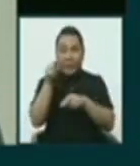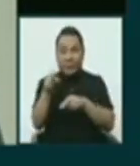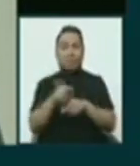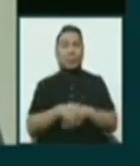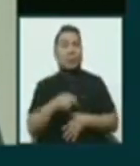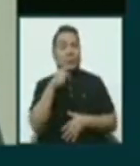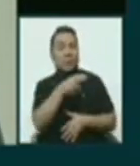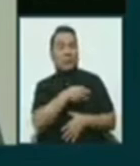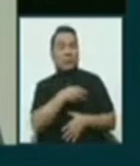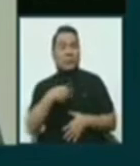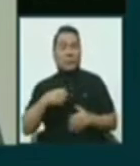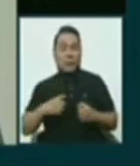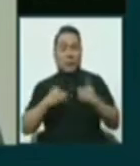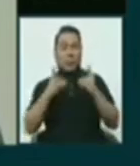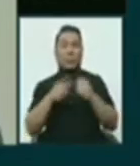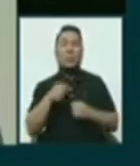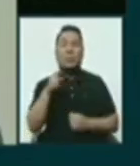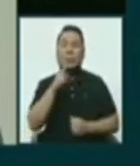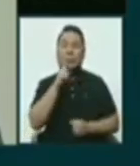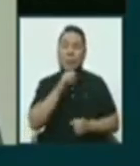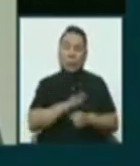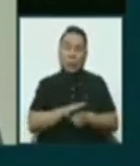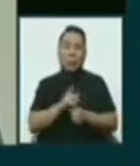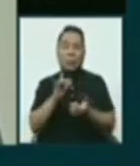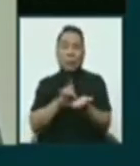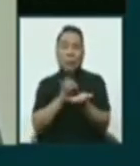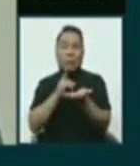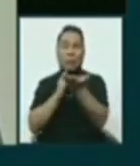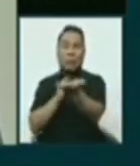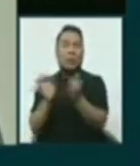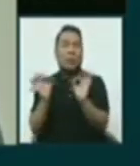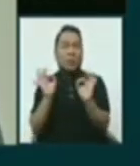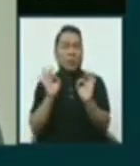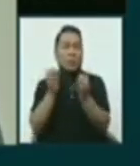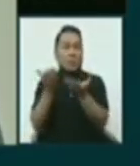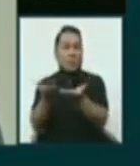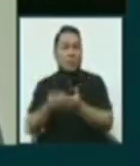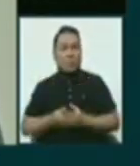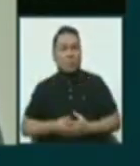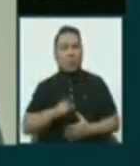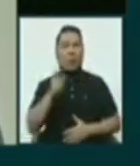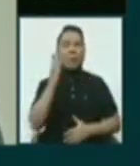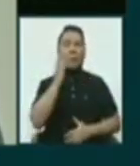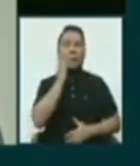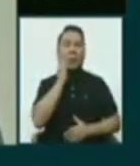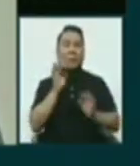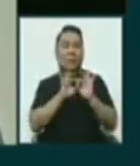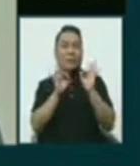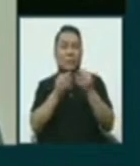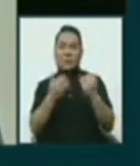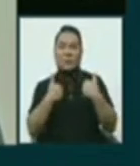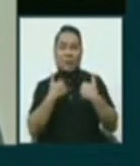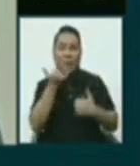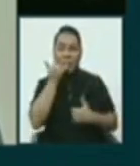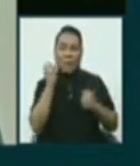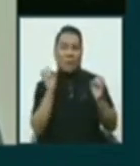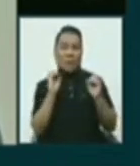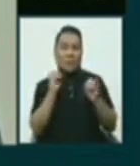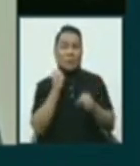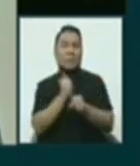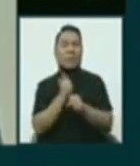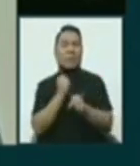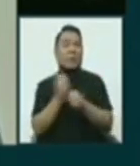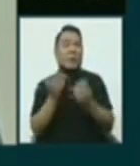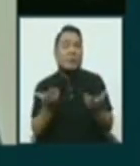el Ministerio de Educación. Las promesas, las laptops que no llegan. Las madres de familia que a no tienen ni los celulares para trabajar.